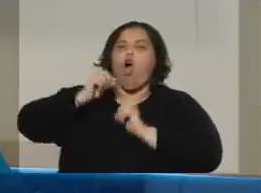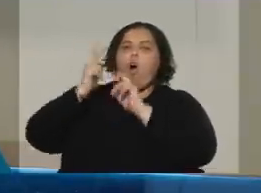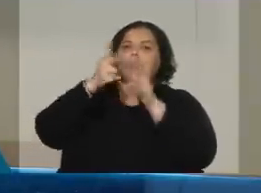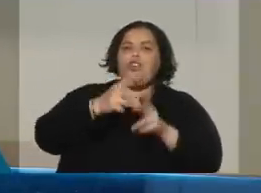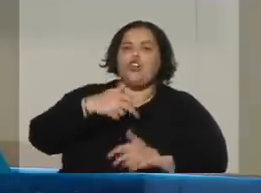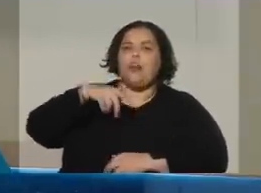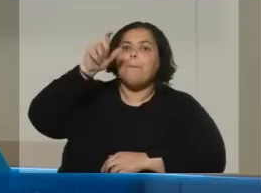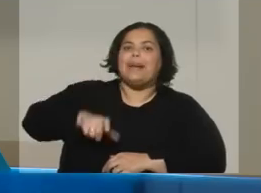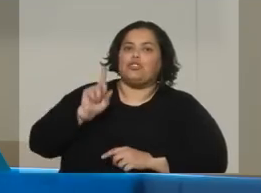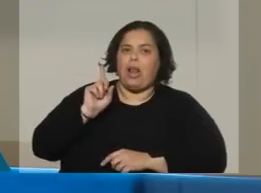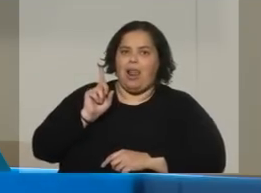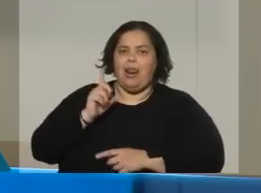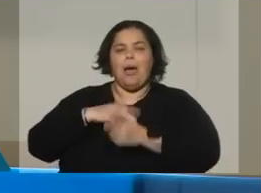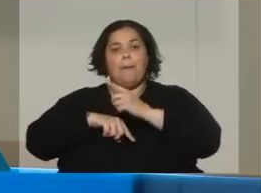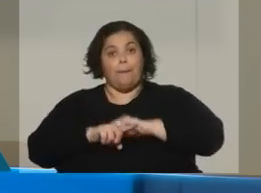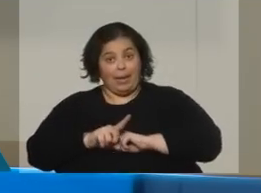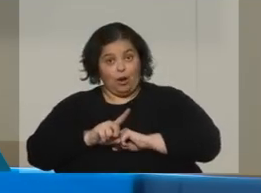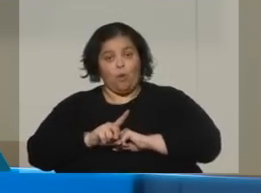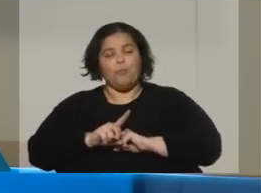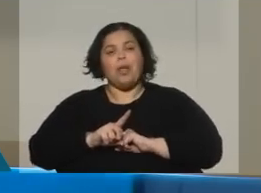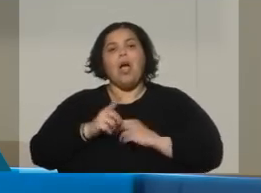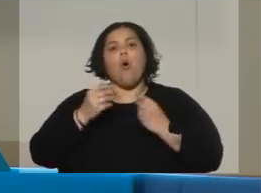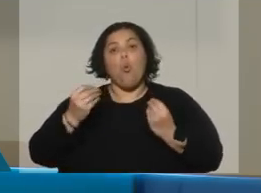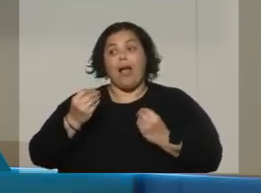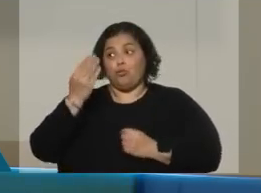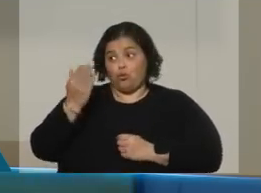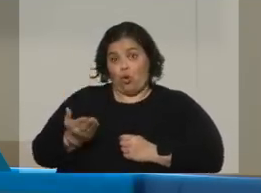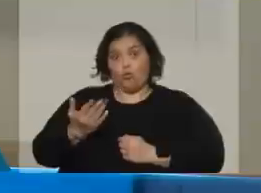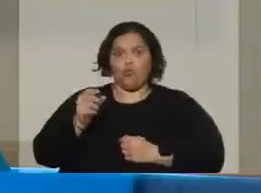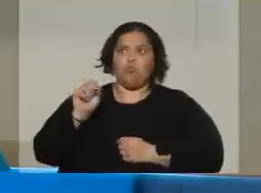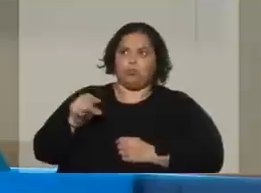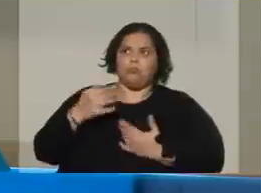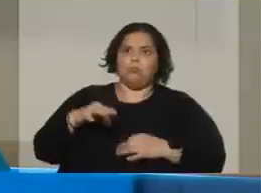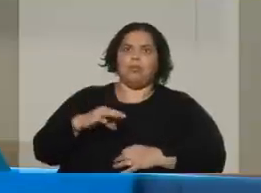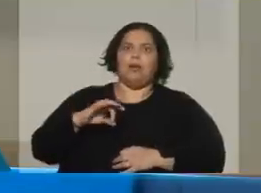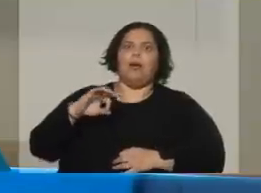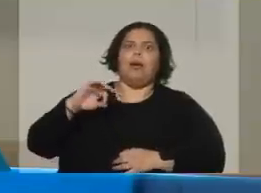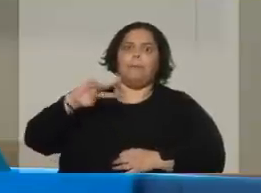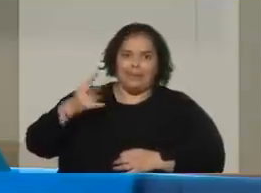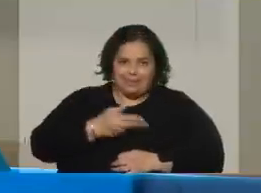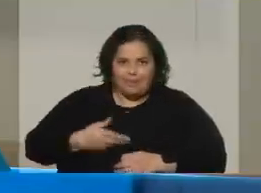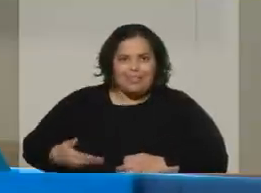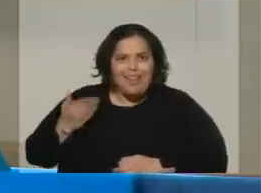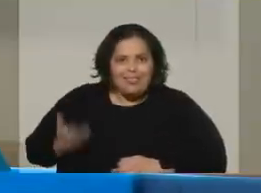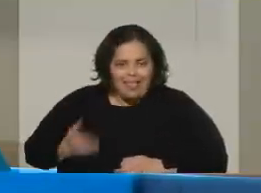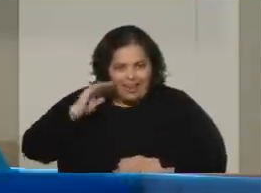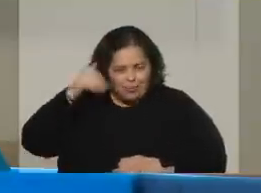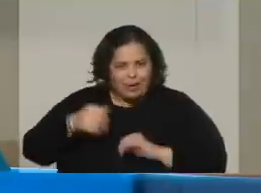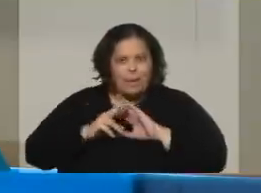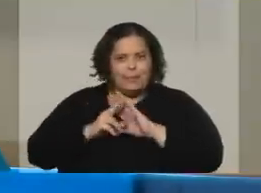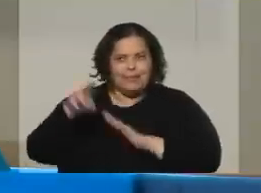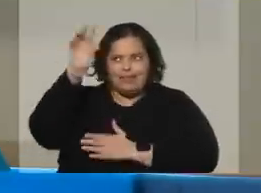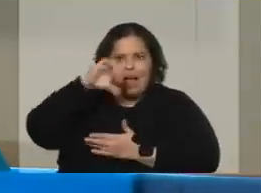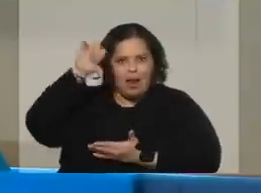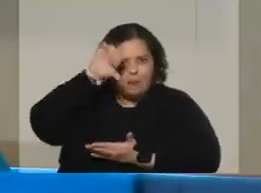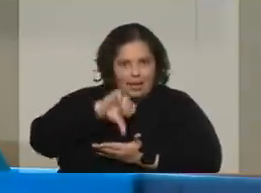determinados lugares, cuando se ocupa determinados cargos, no se puede hablar a título personal porque se está representando, en este